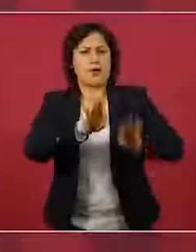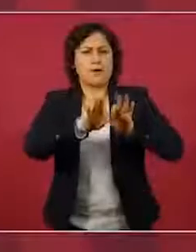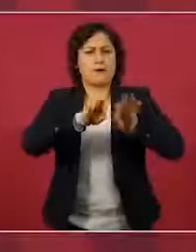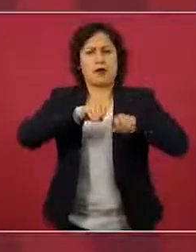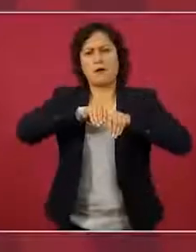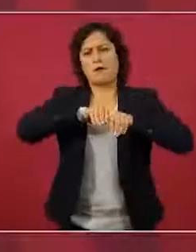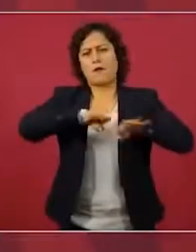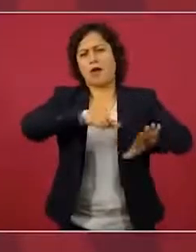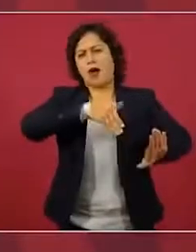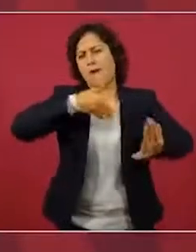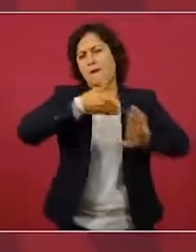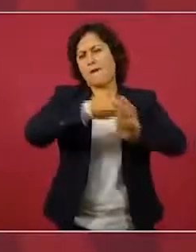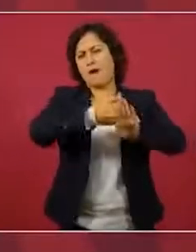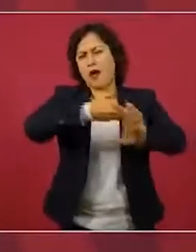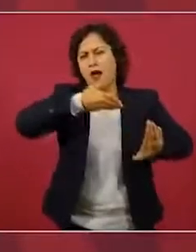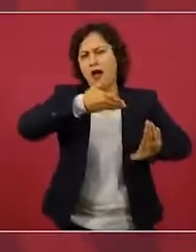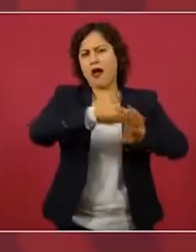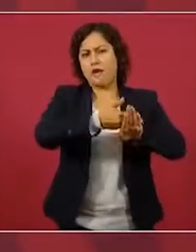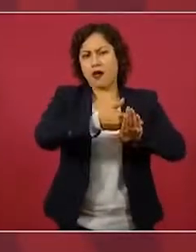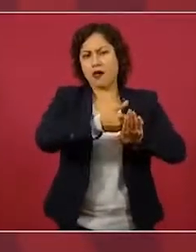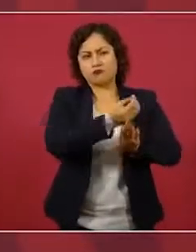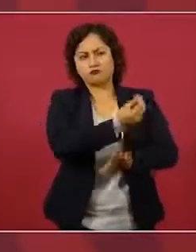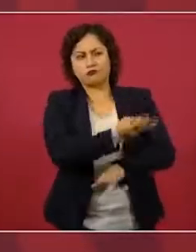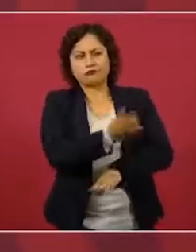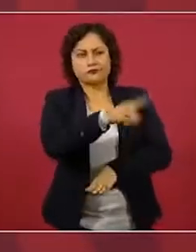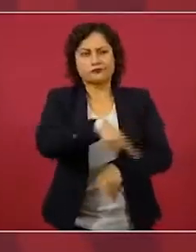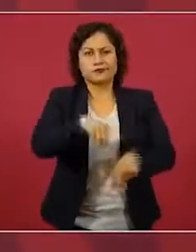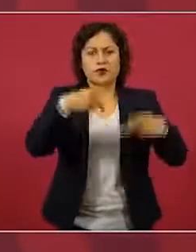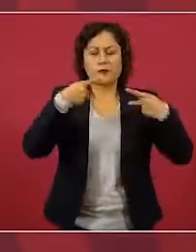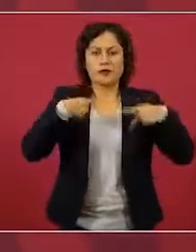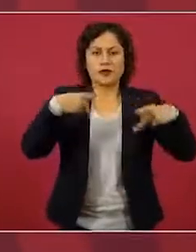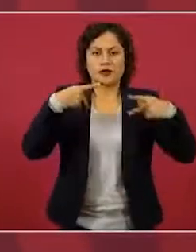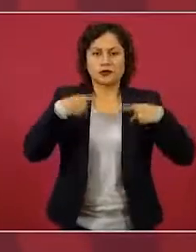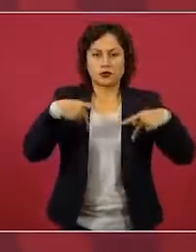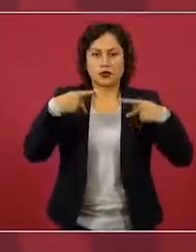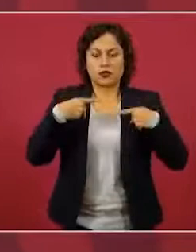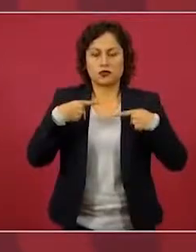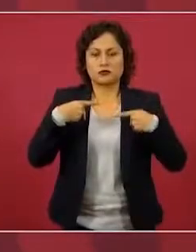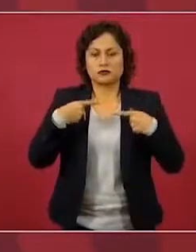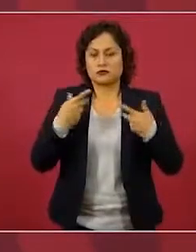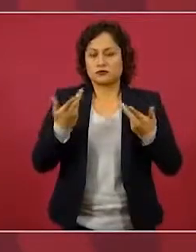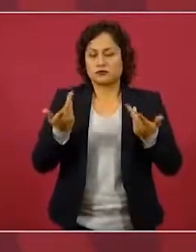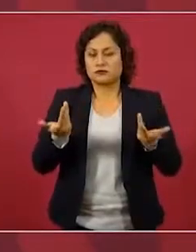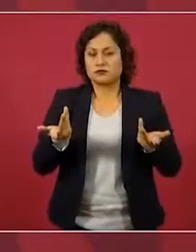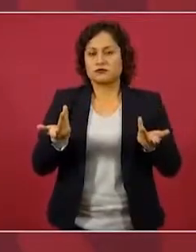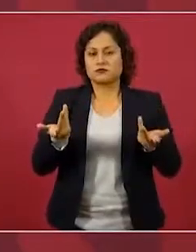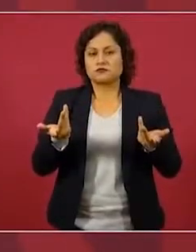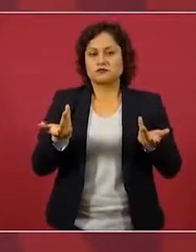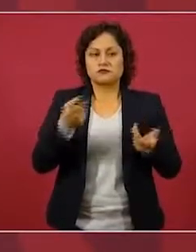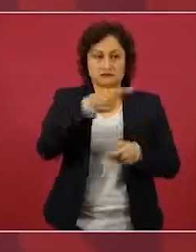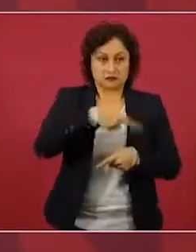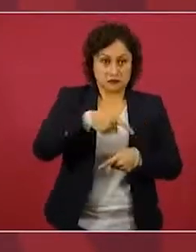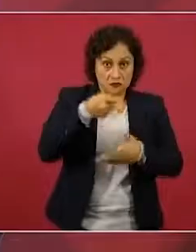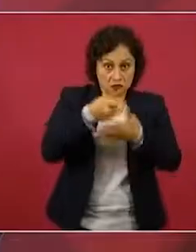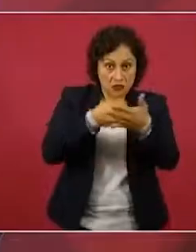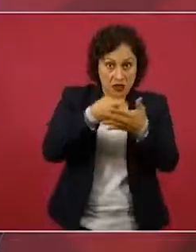opositores o a quienes buscan cambios,